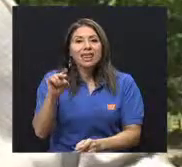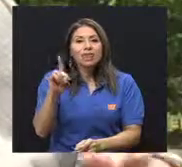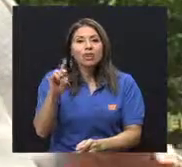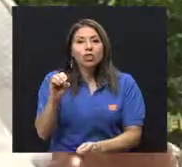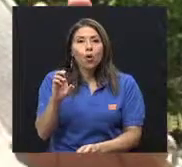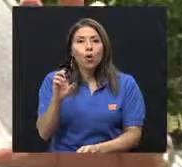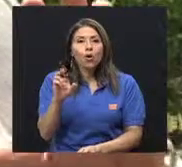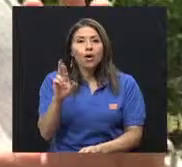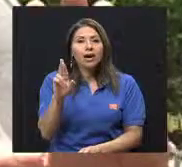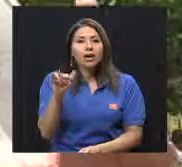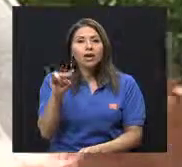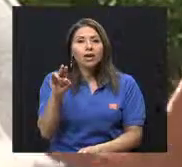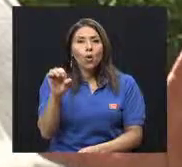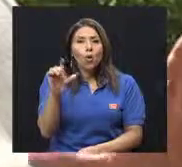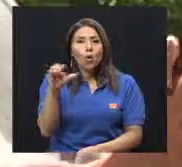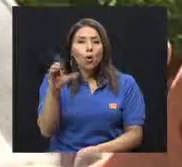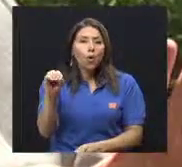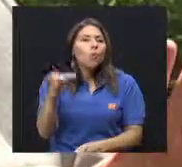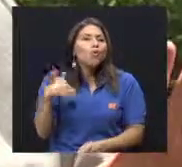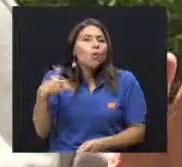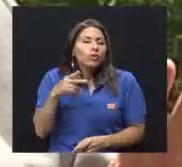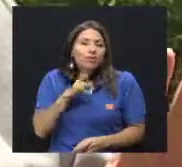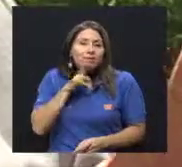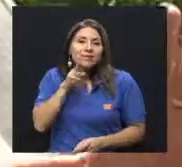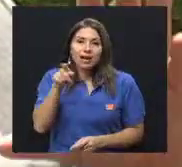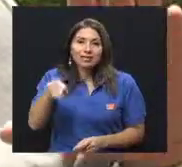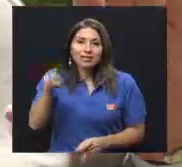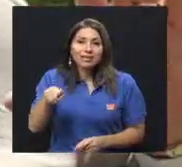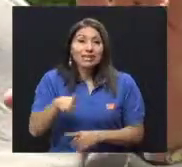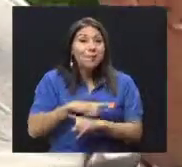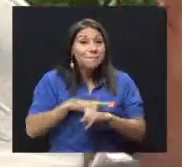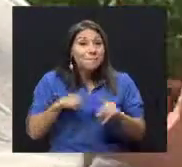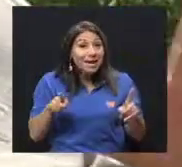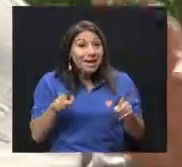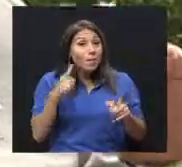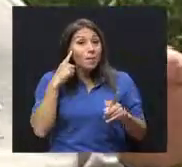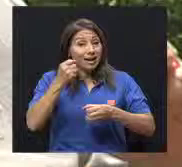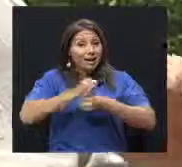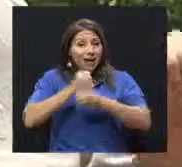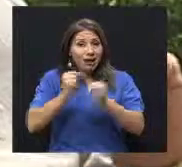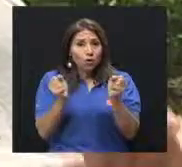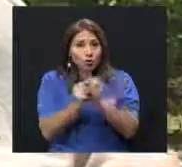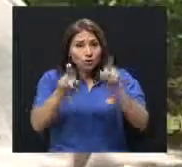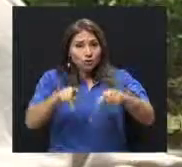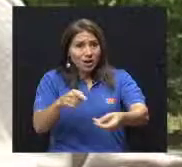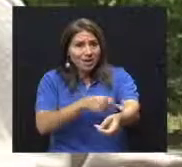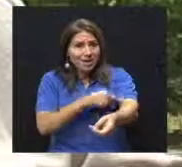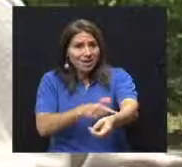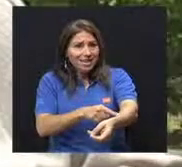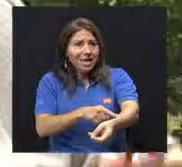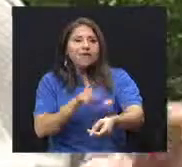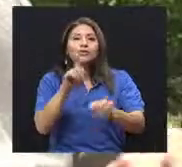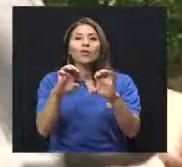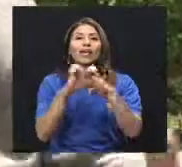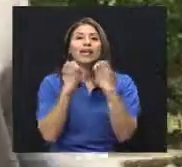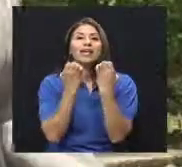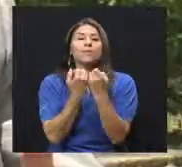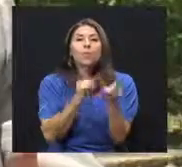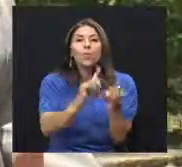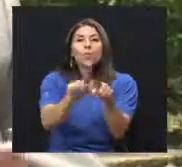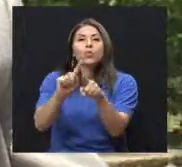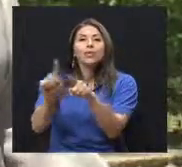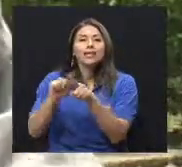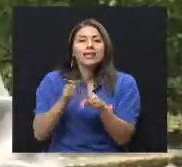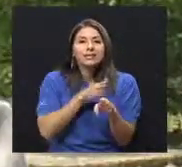es multidisciplinario el equipo, debe haber una nutricionista que programe la dieta con él y la